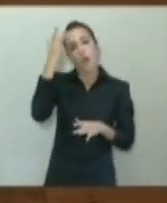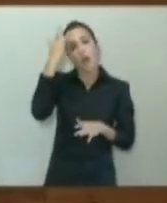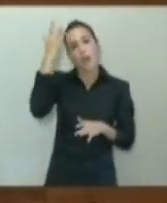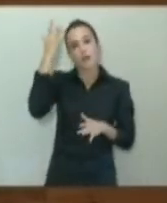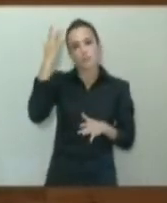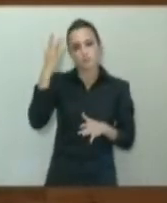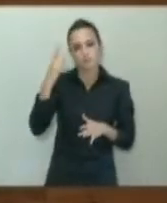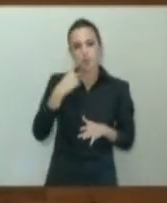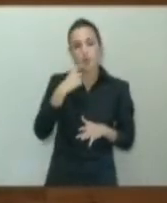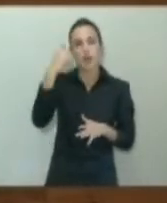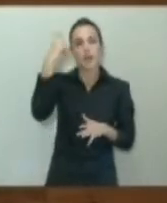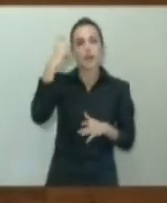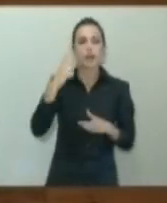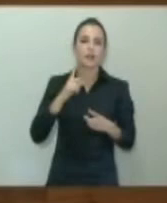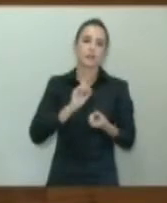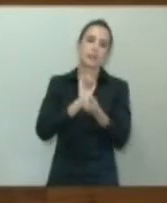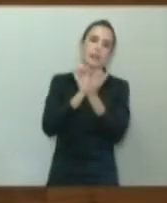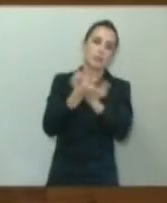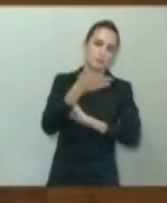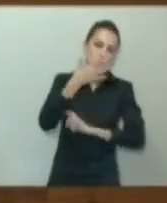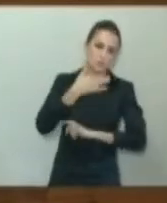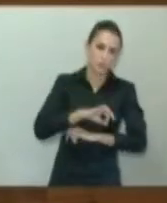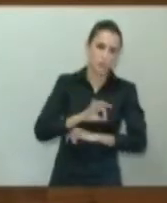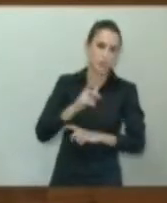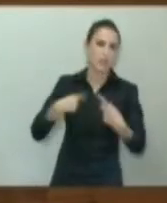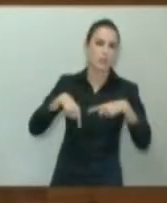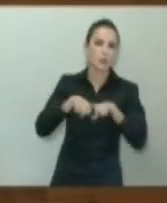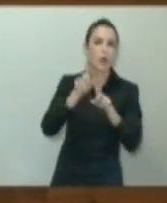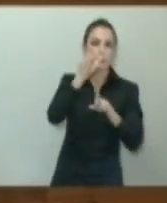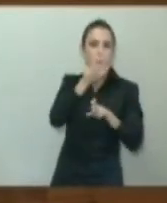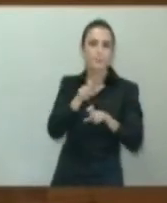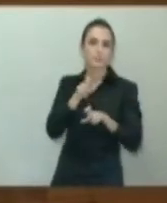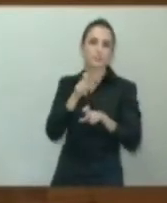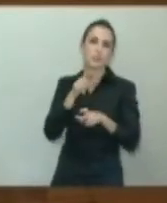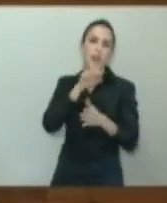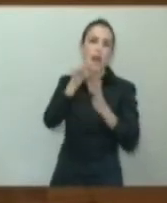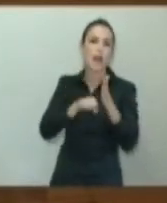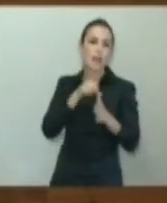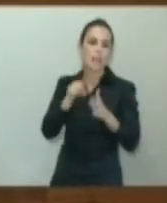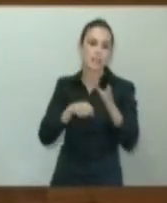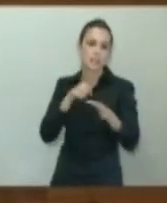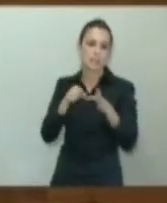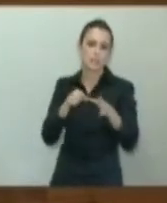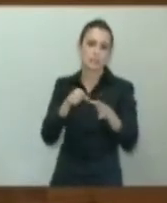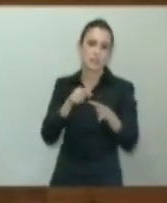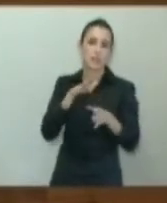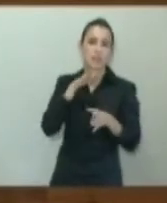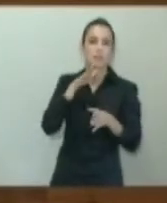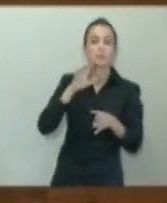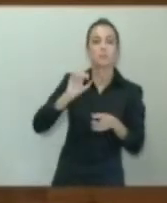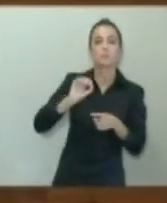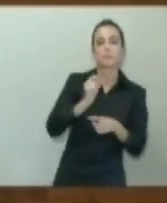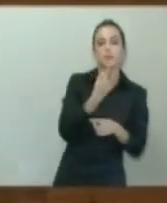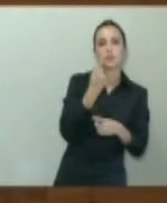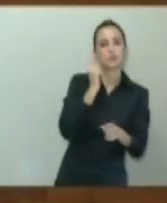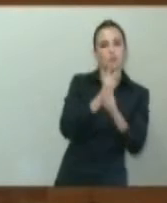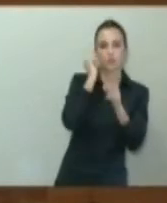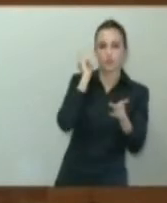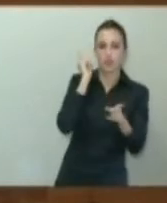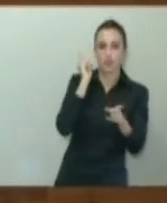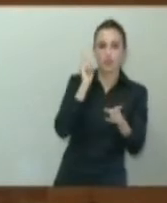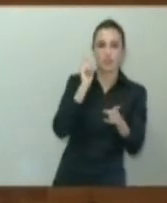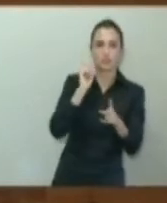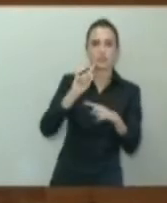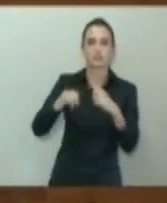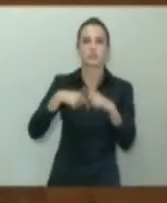produzcan algún tipo de transformaciones, como la de ese personaje, que, siendo un impostor, pasa de traidor a héroe. Desgraciadamente, lo que creo